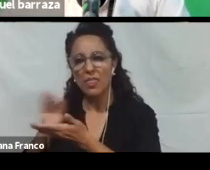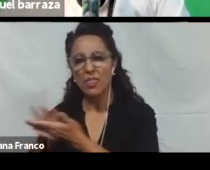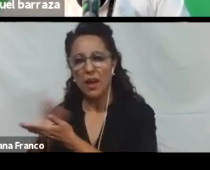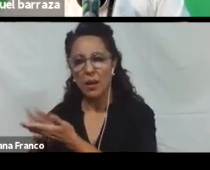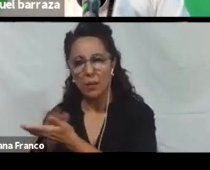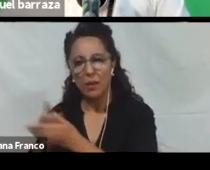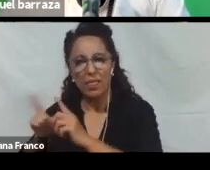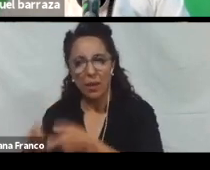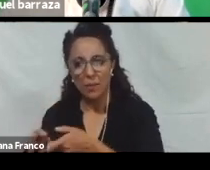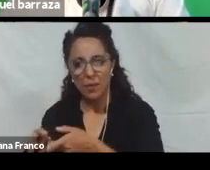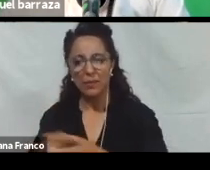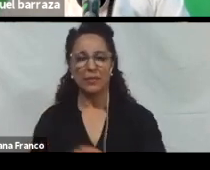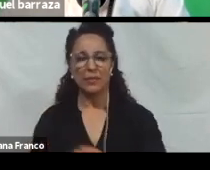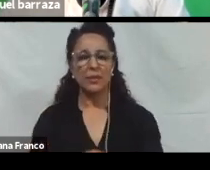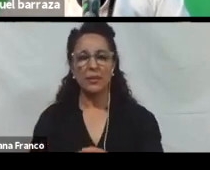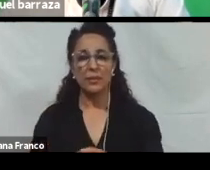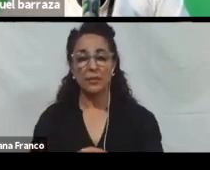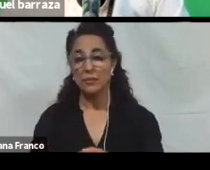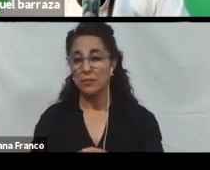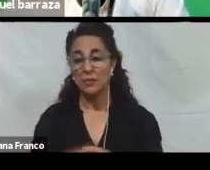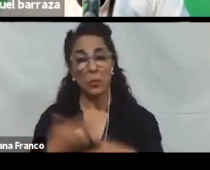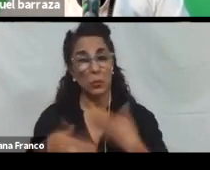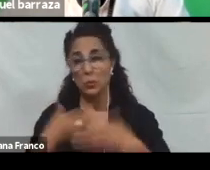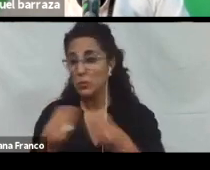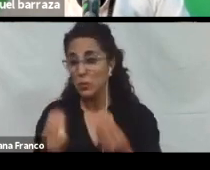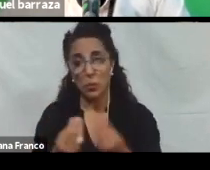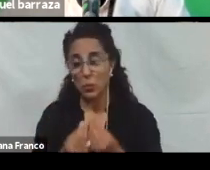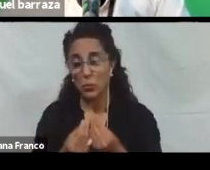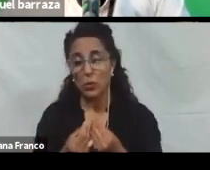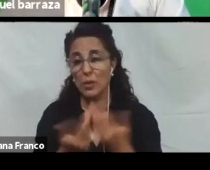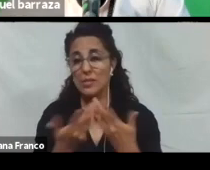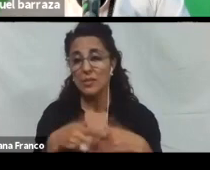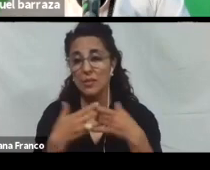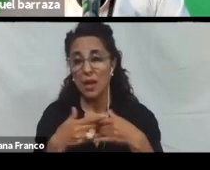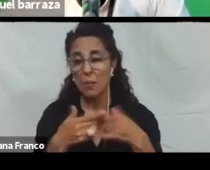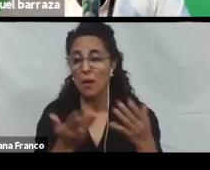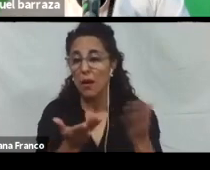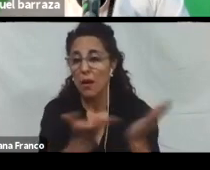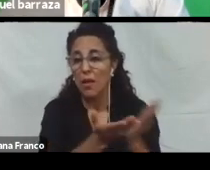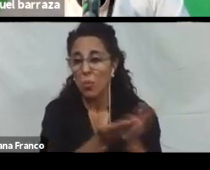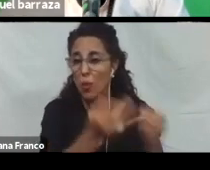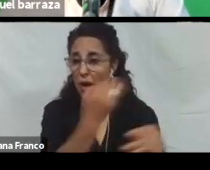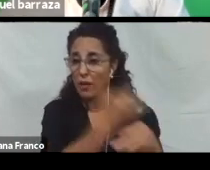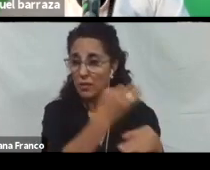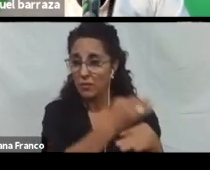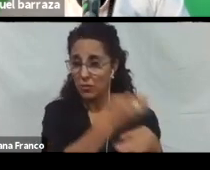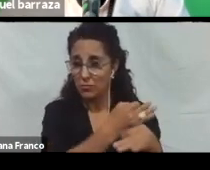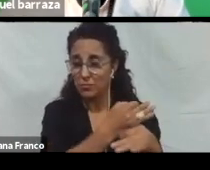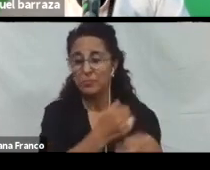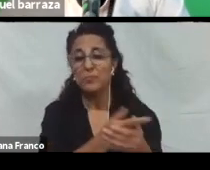Y se utiliza mucho. También en sistemas educativos. En libros o apuntes.